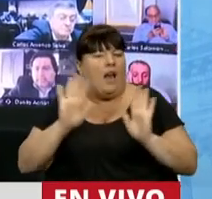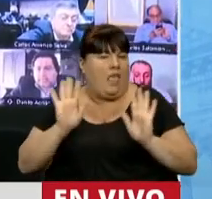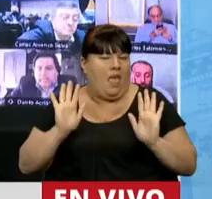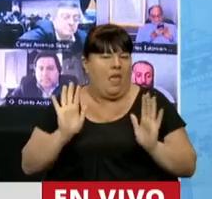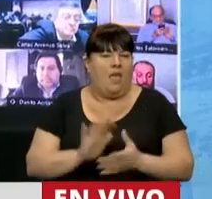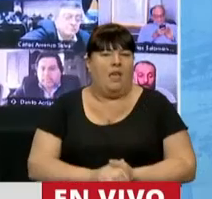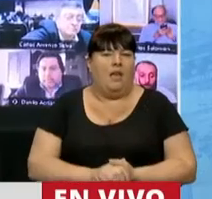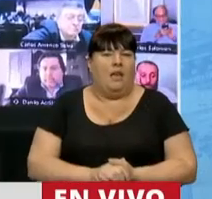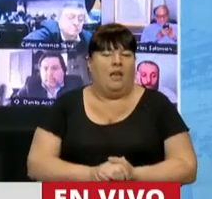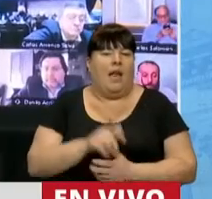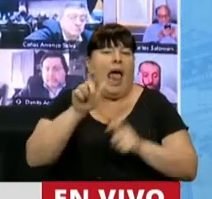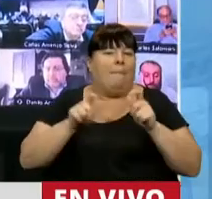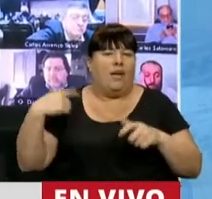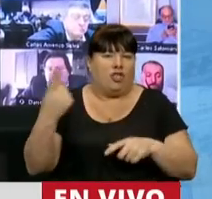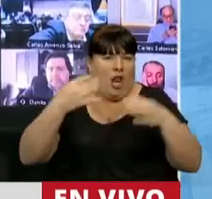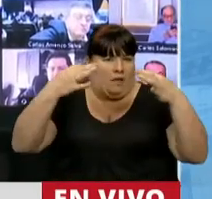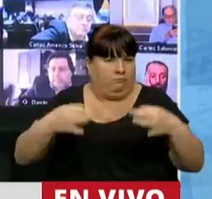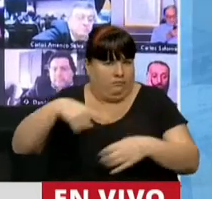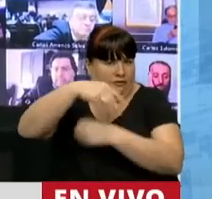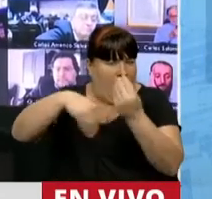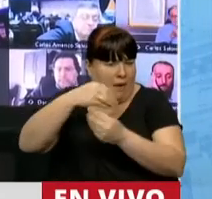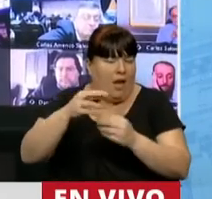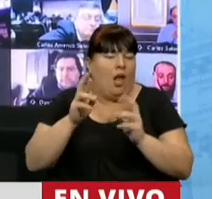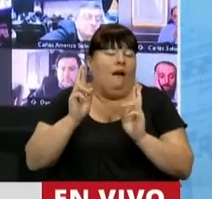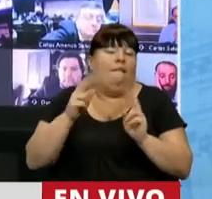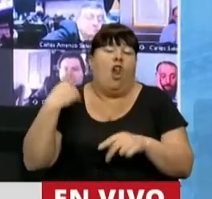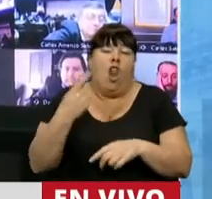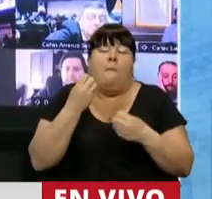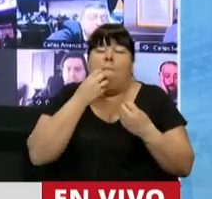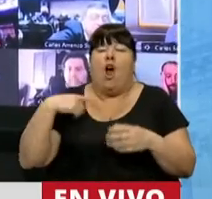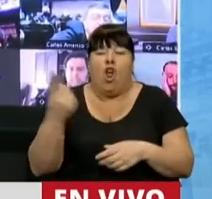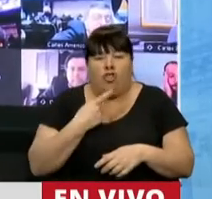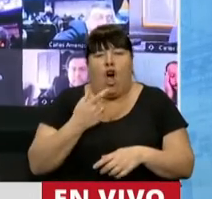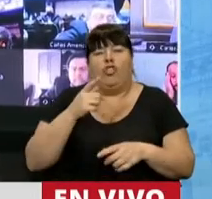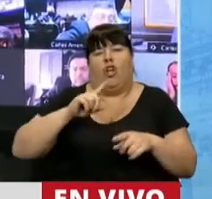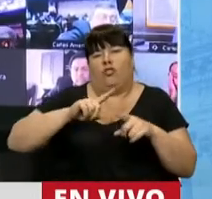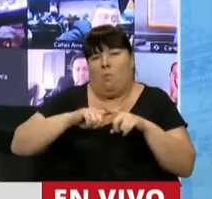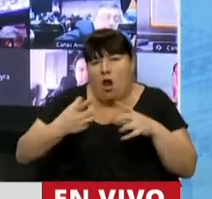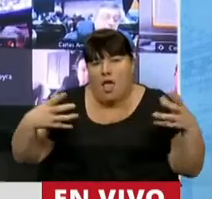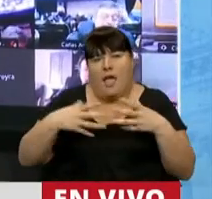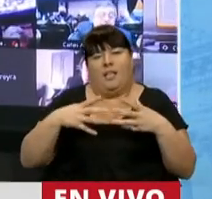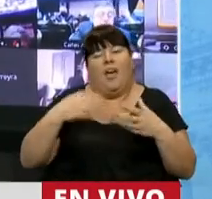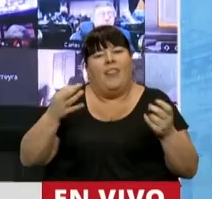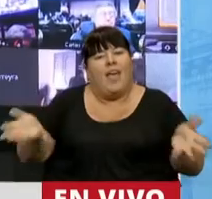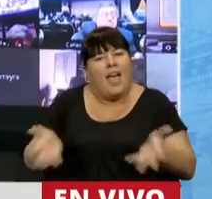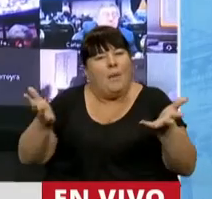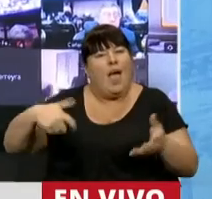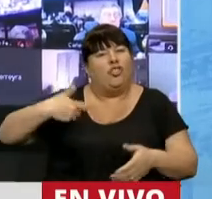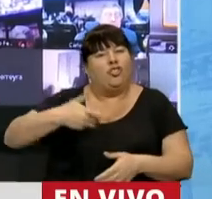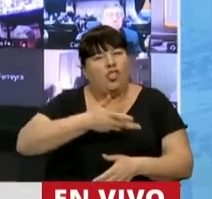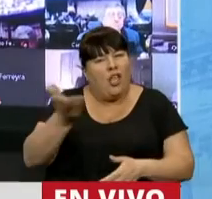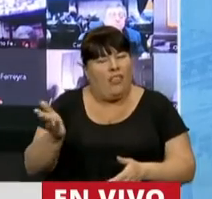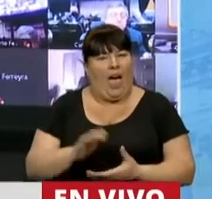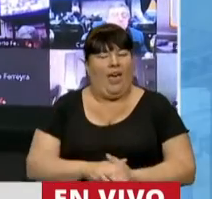creo que como gente de bien que son, lo mejor que podemos hacer los dirigentes es incentivar a nuestra sociedad